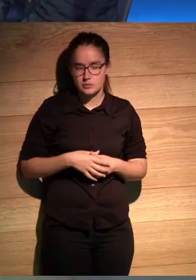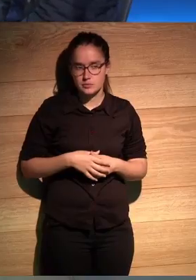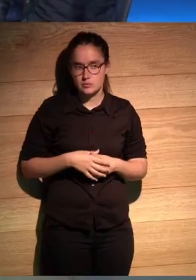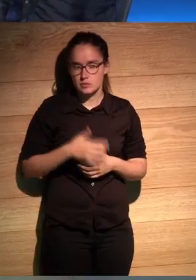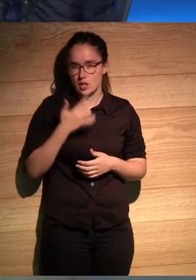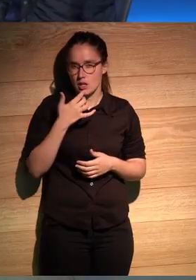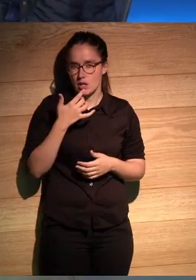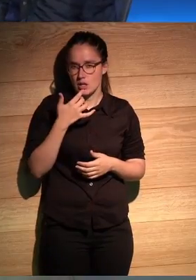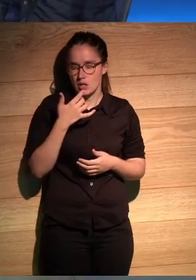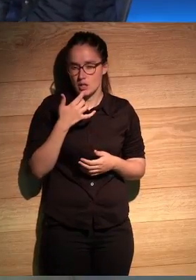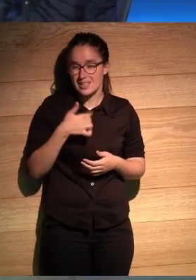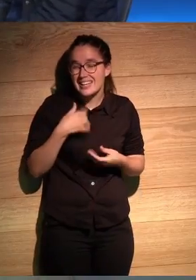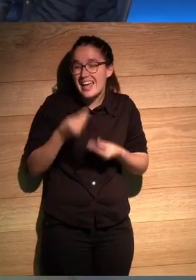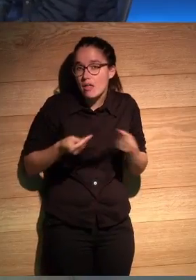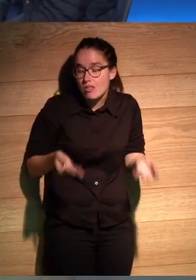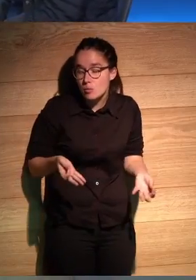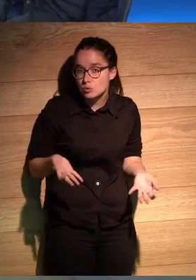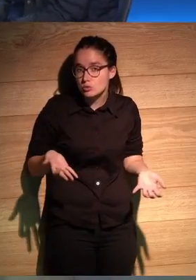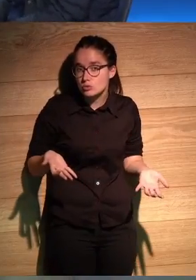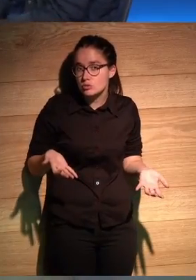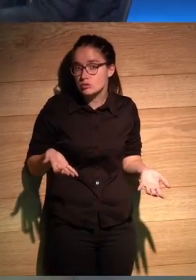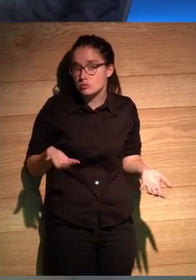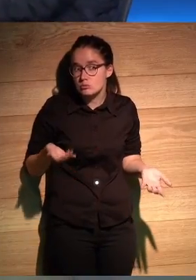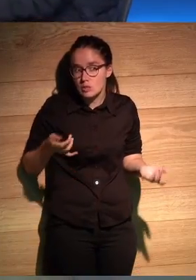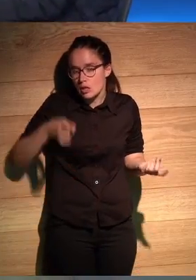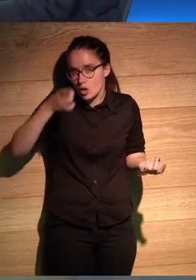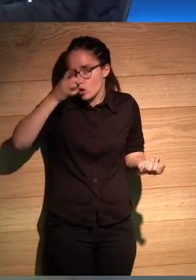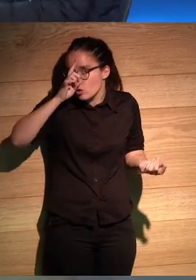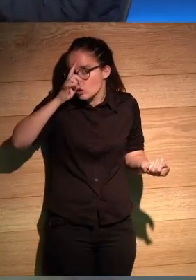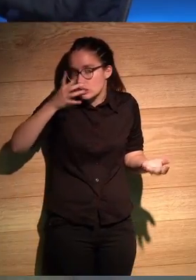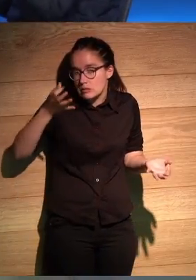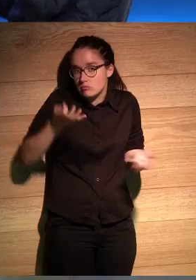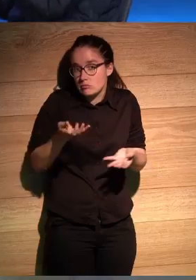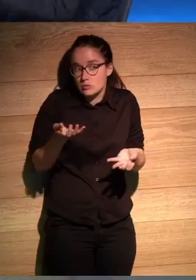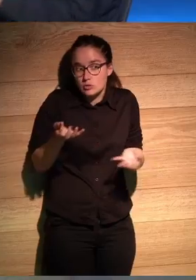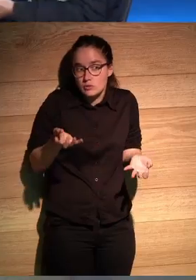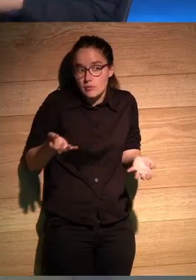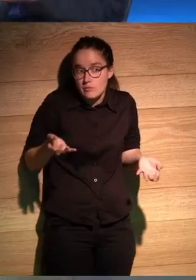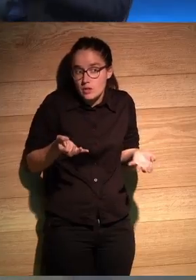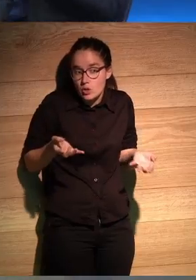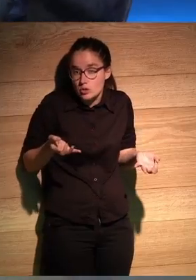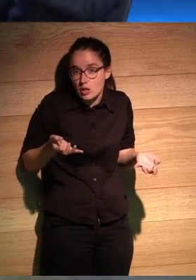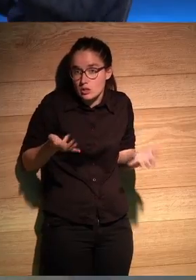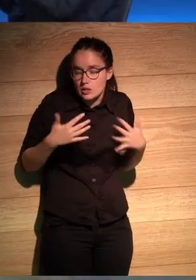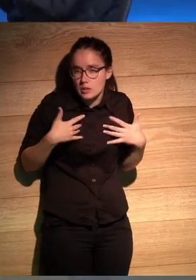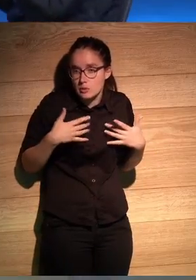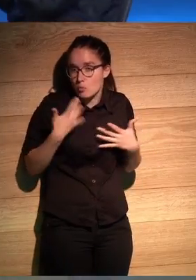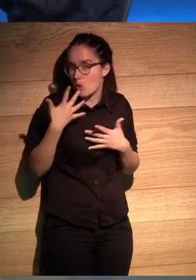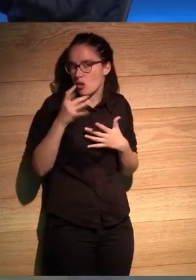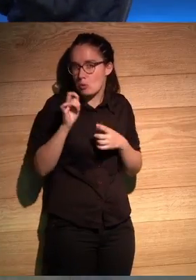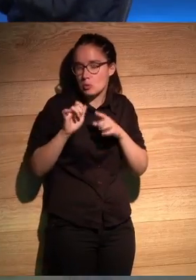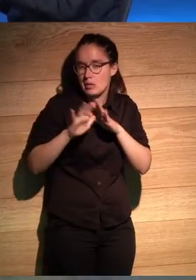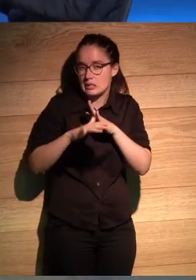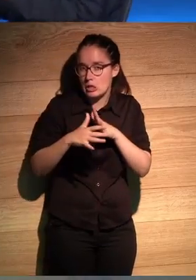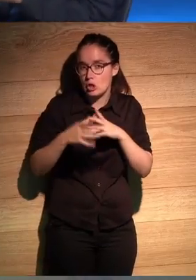y me dice bueno y que hacemos y le digo bueno no sé tenemos que y en un momento como a los 5 minutos